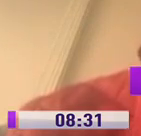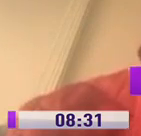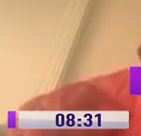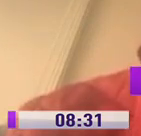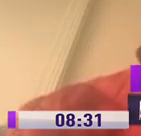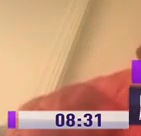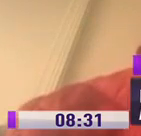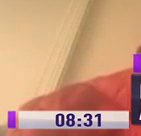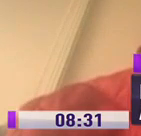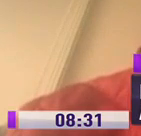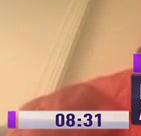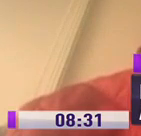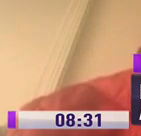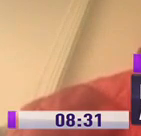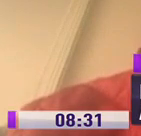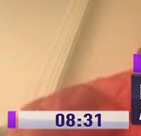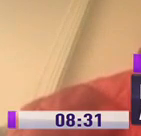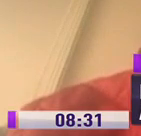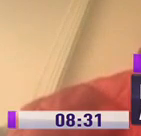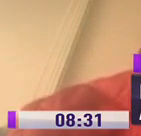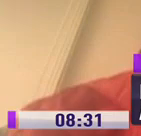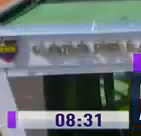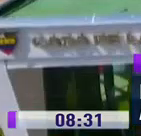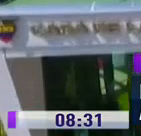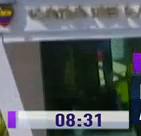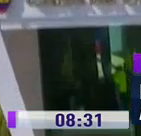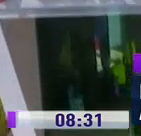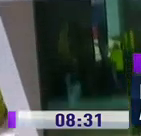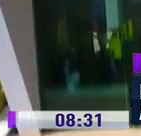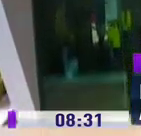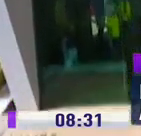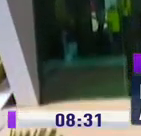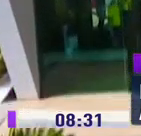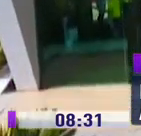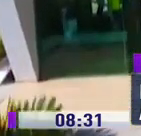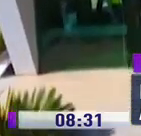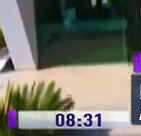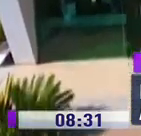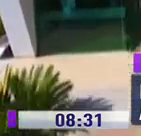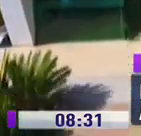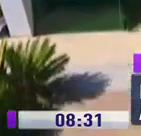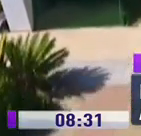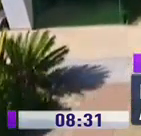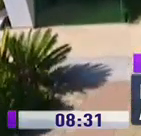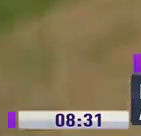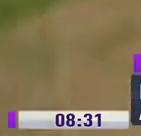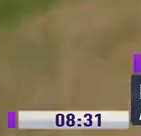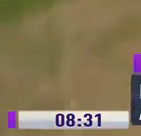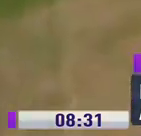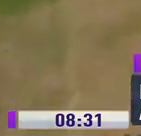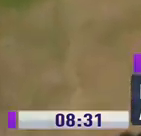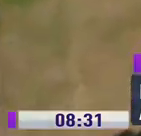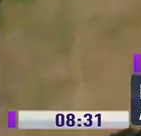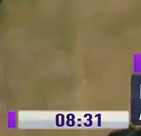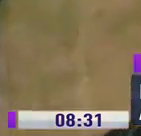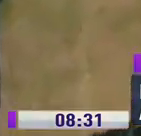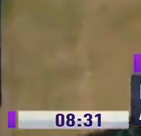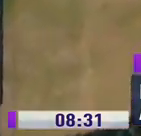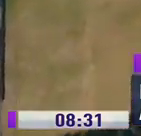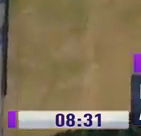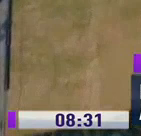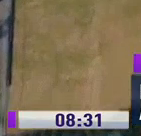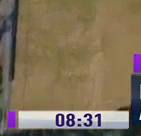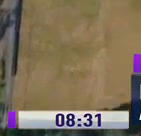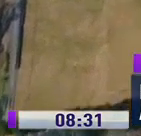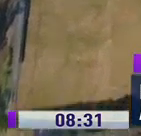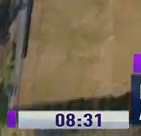de 378 camas disponibles. Espacios deportivos como la Casa de la Selección está avalada como área